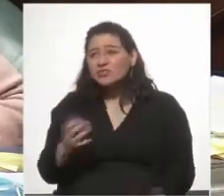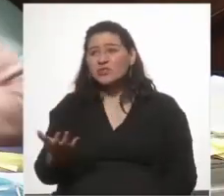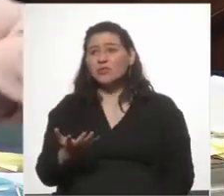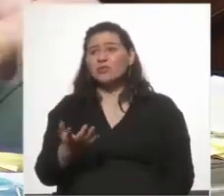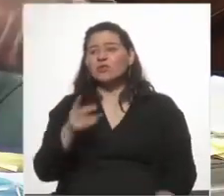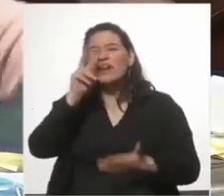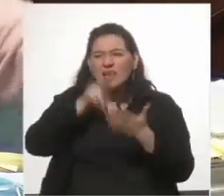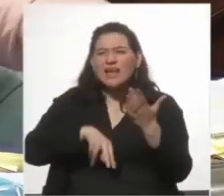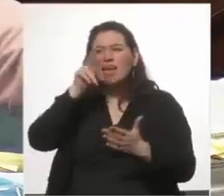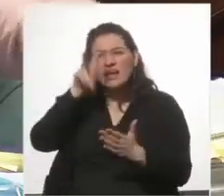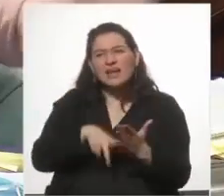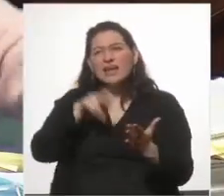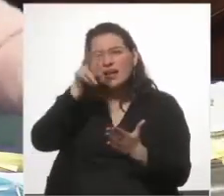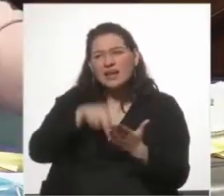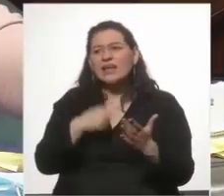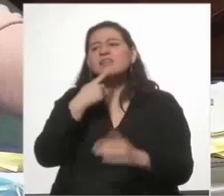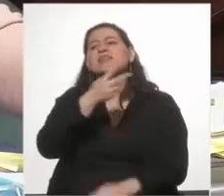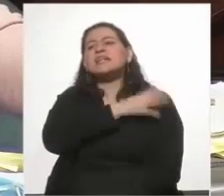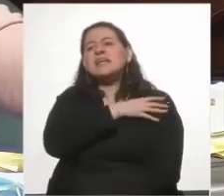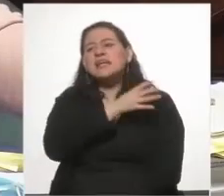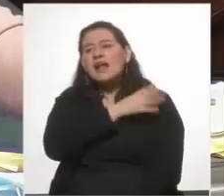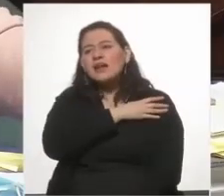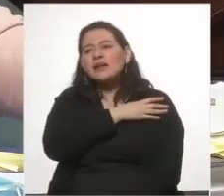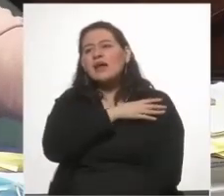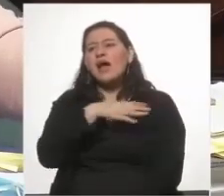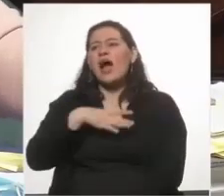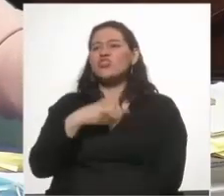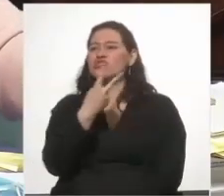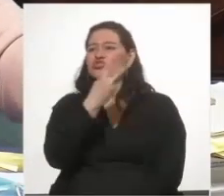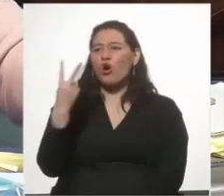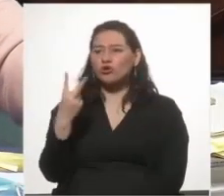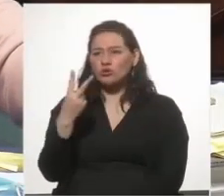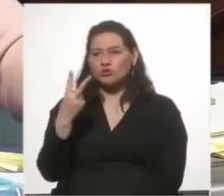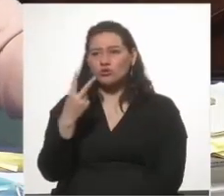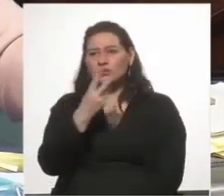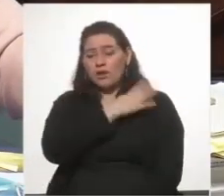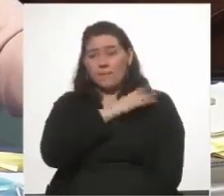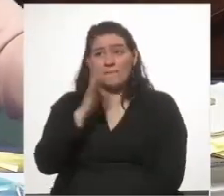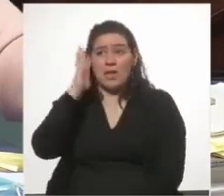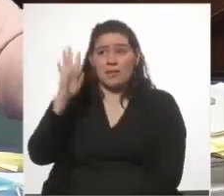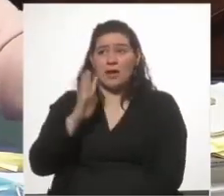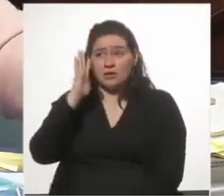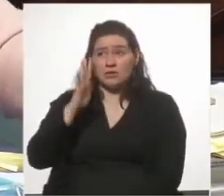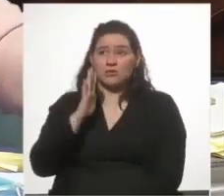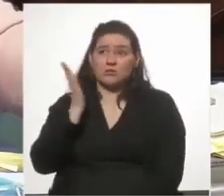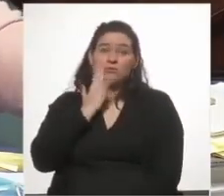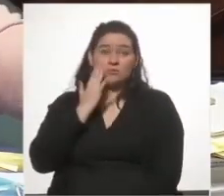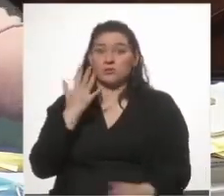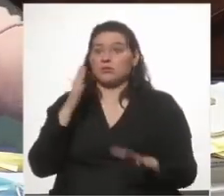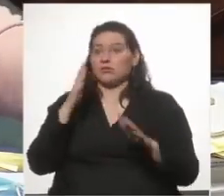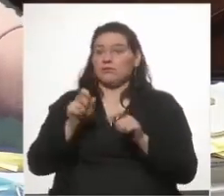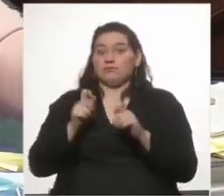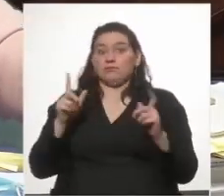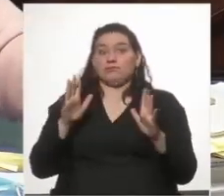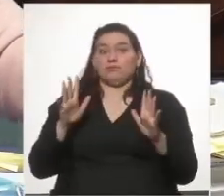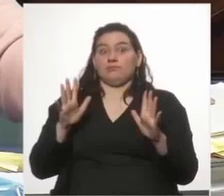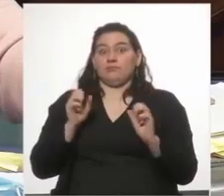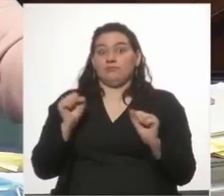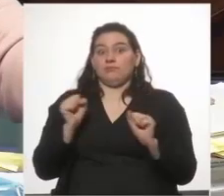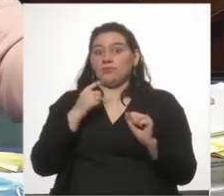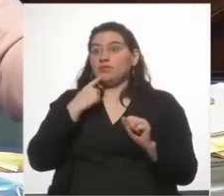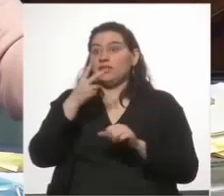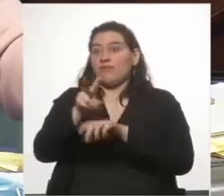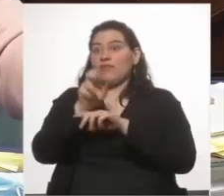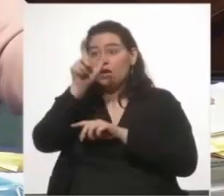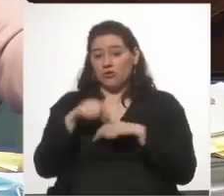tanto lo que dijeron los generales hay dos que claramente me imagino que con cara de espanto le dijeron al